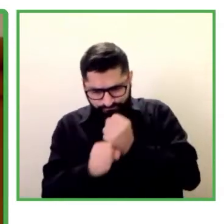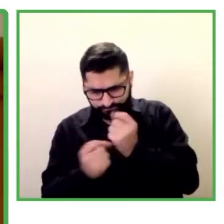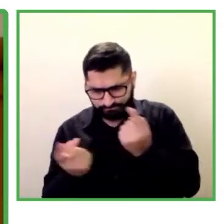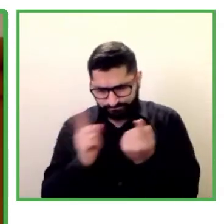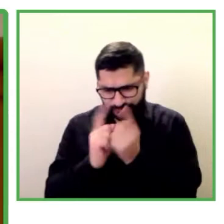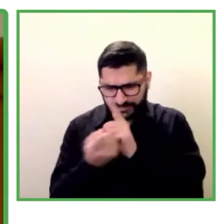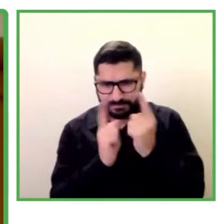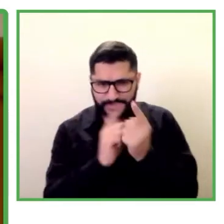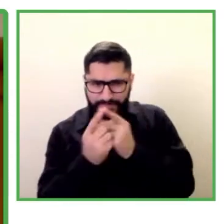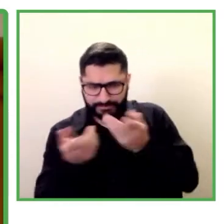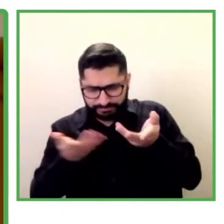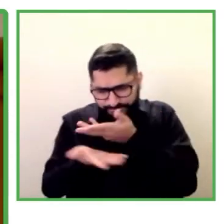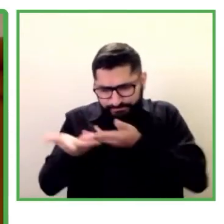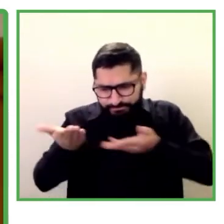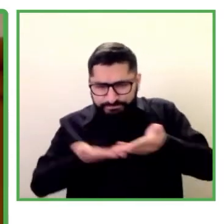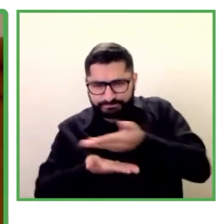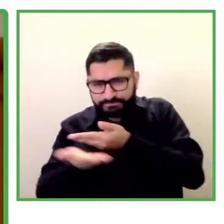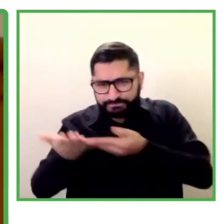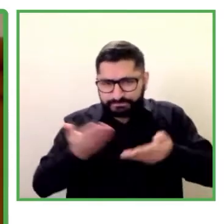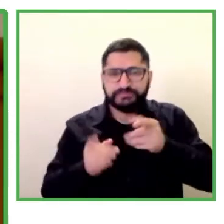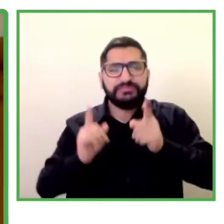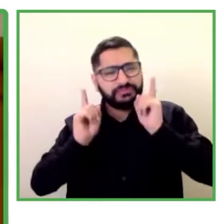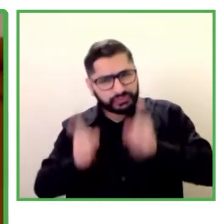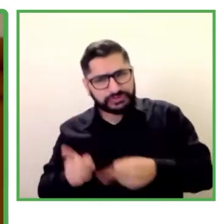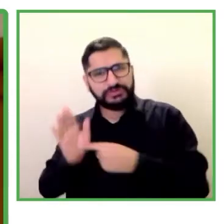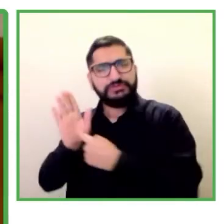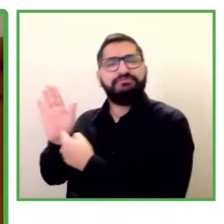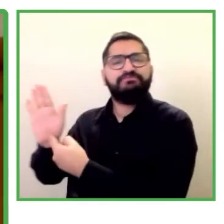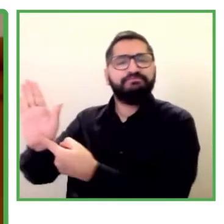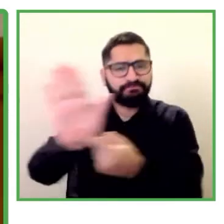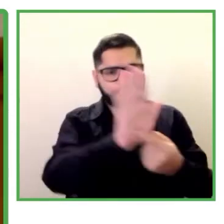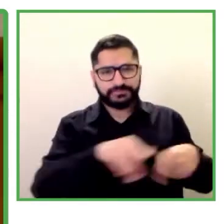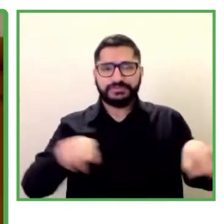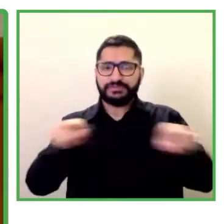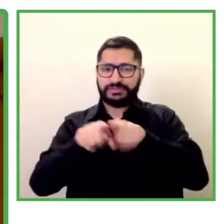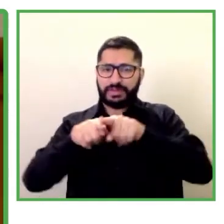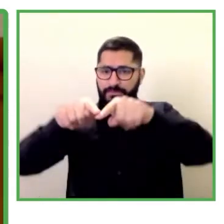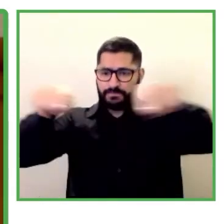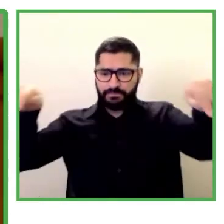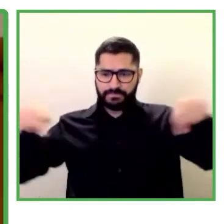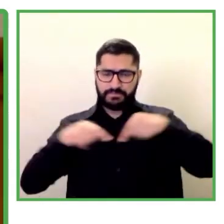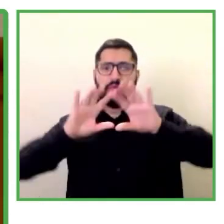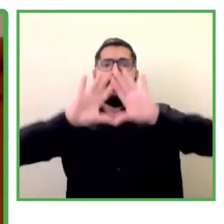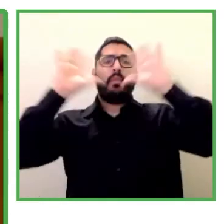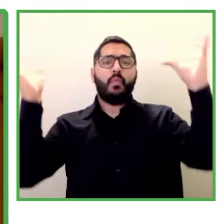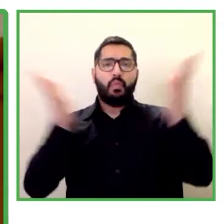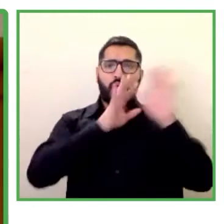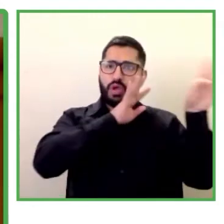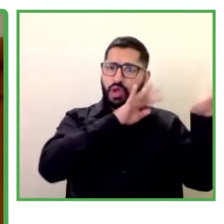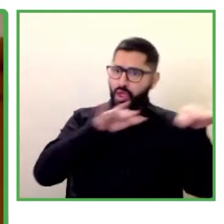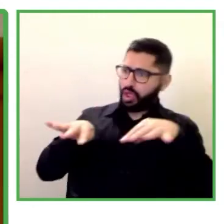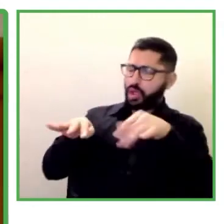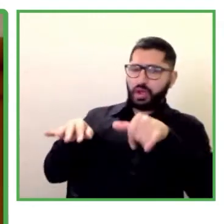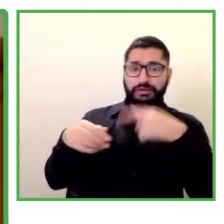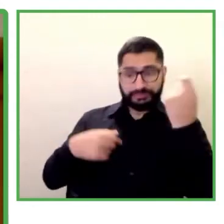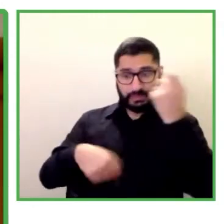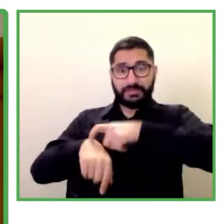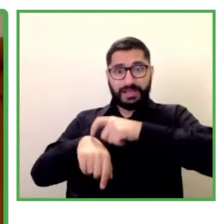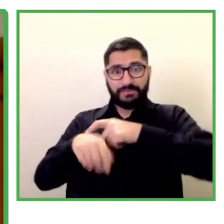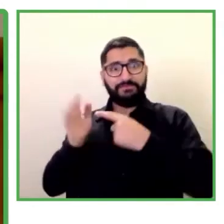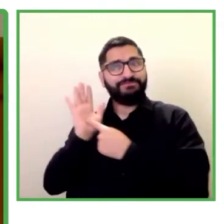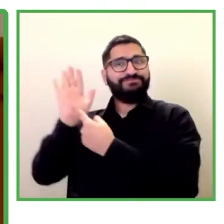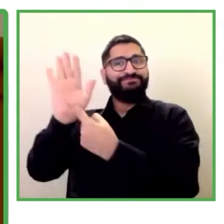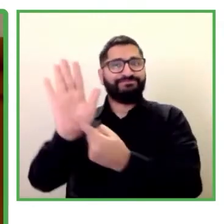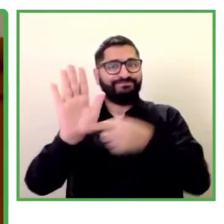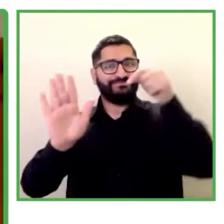diversidad de la sociedad en la que vivimos y que además vean esa diversidad como un activo, como una riqueza para las propias empresas.